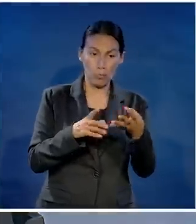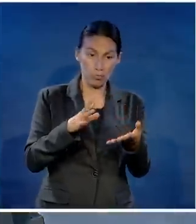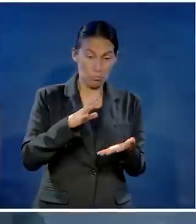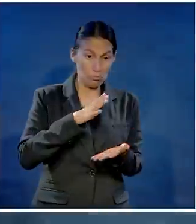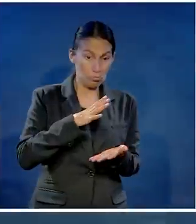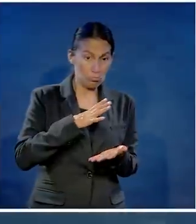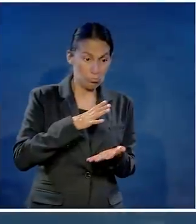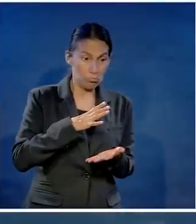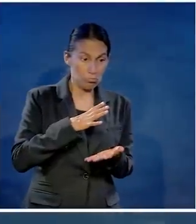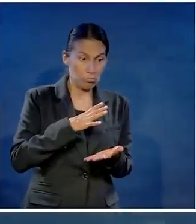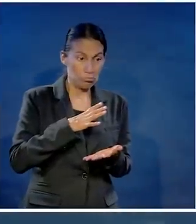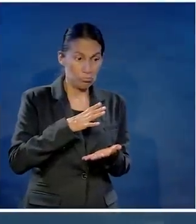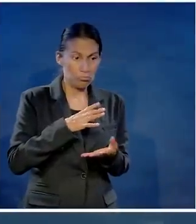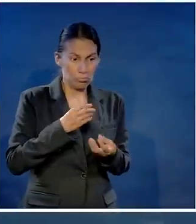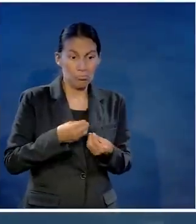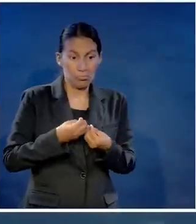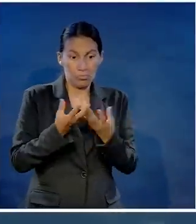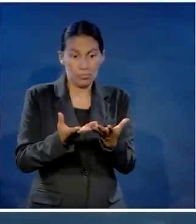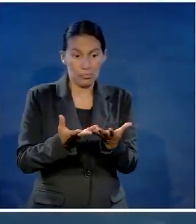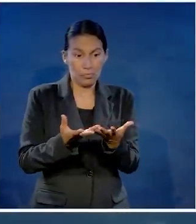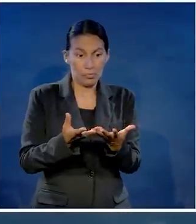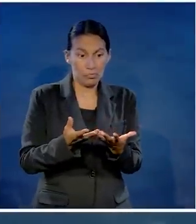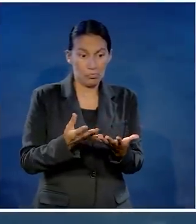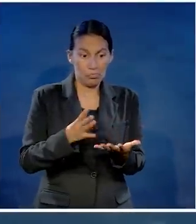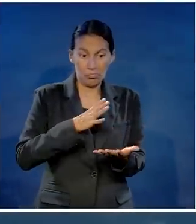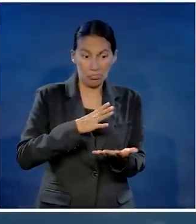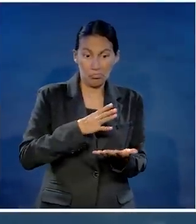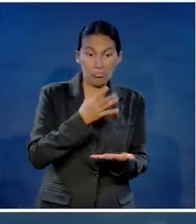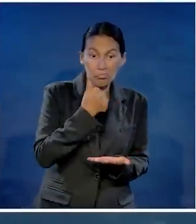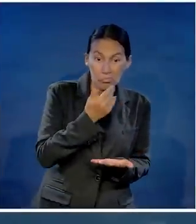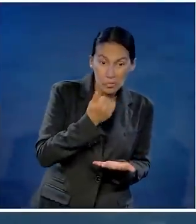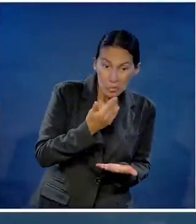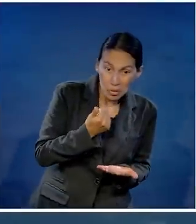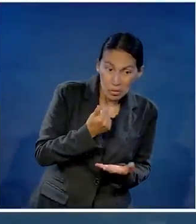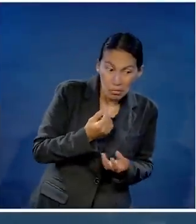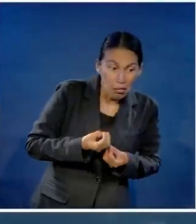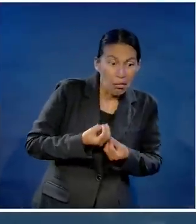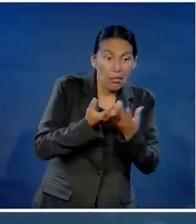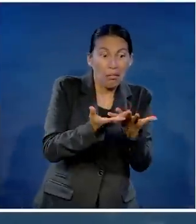Nadie puede dar lo que no tiene.